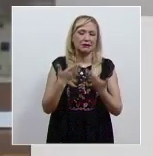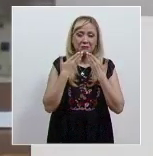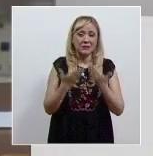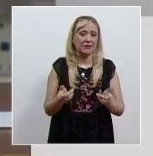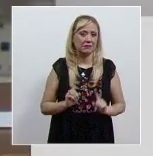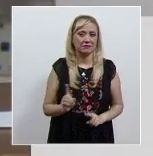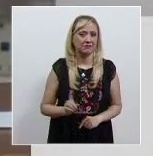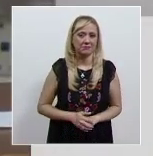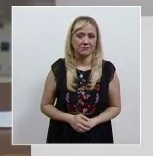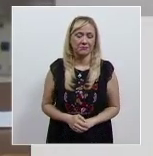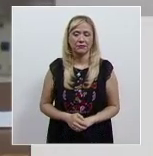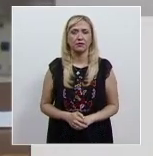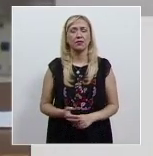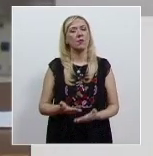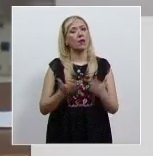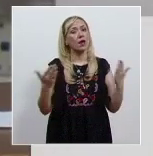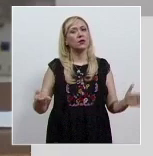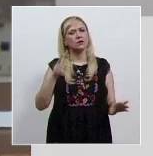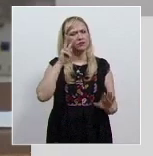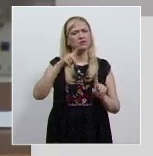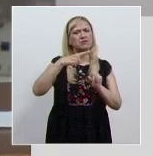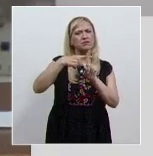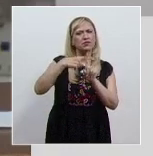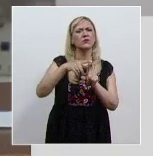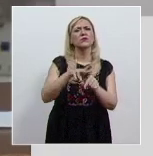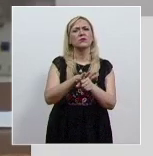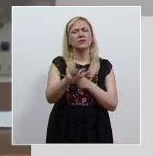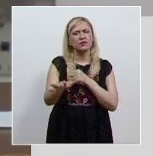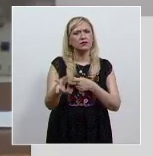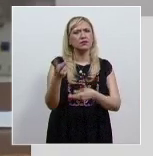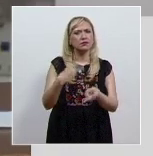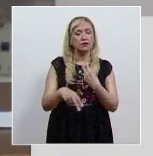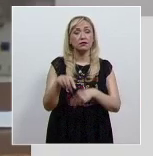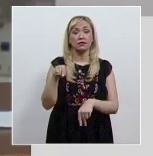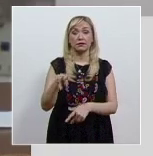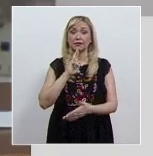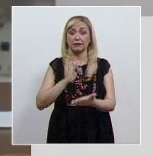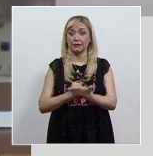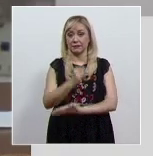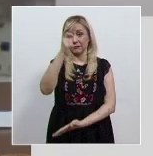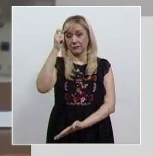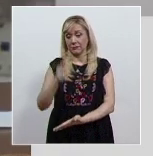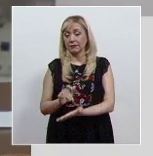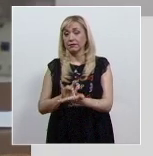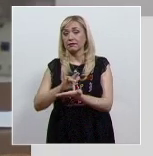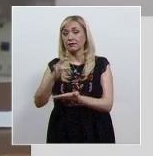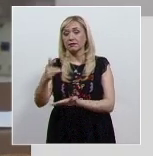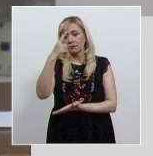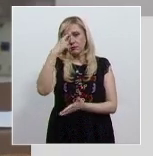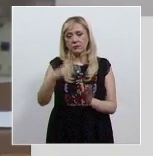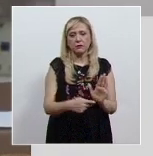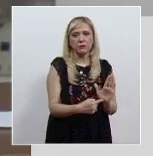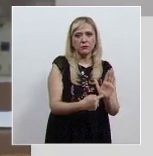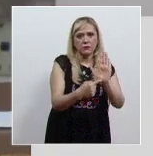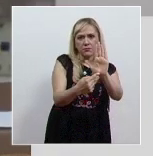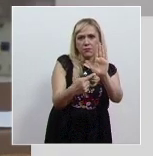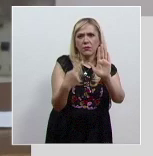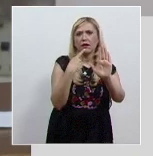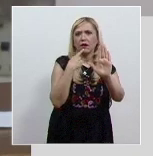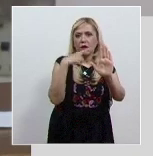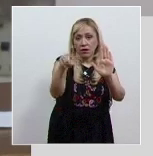Entre los impactos más positivos podemos señalar que estas sentencias han contribuido a visibilizar y denunciar la